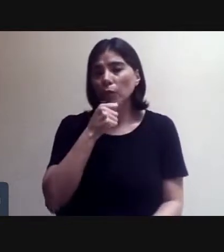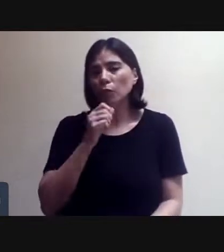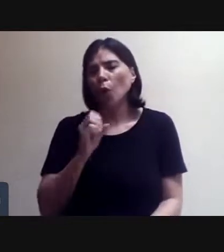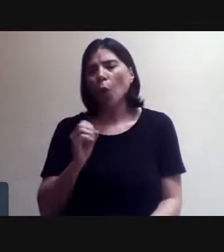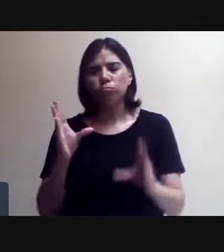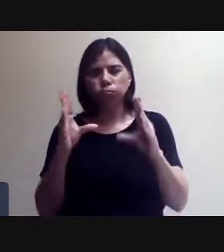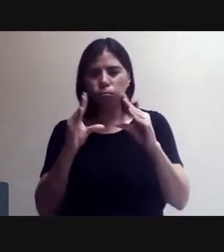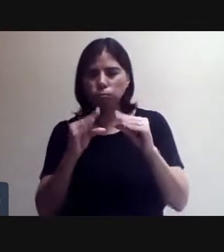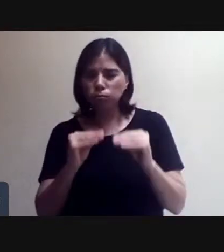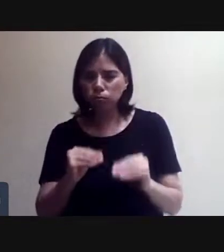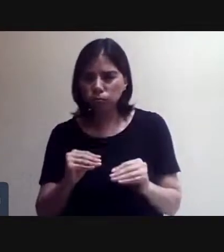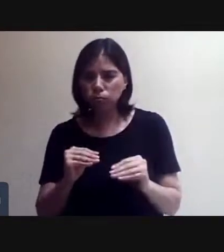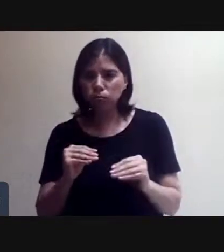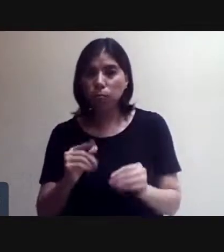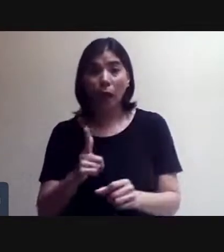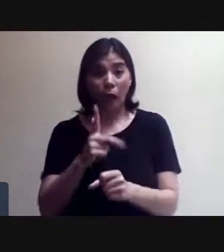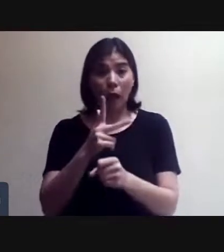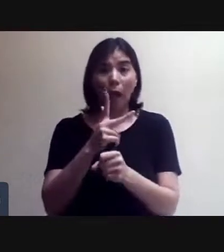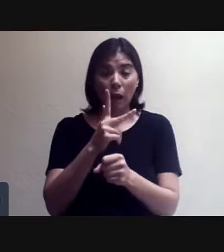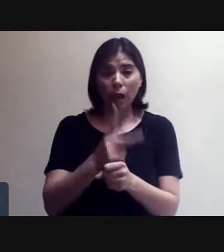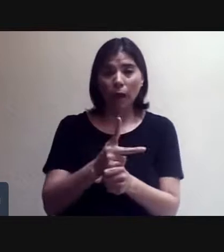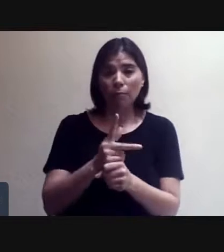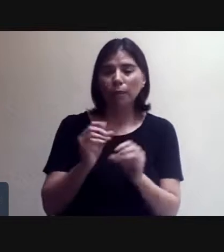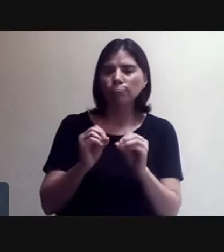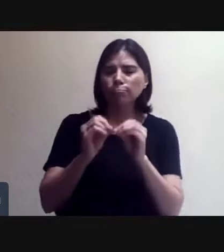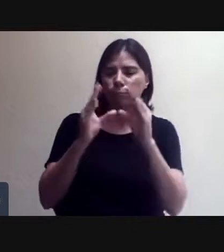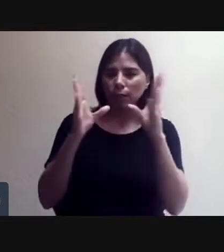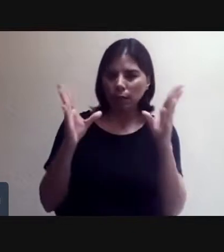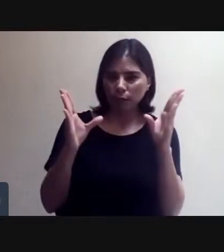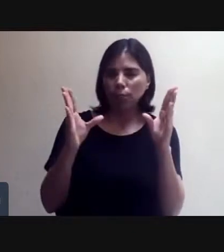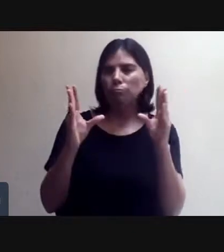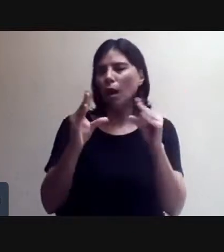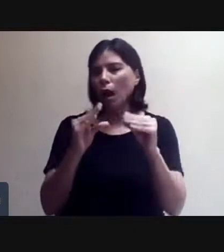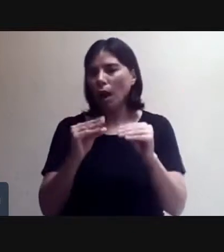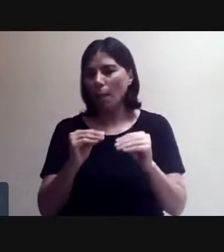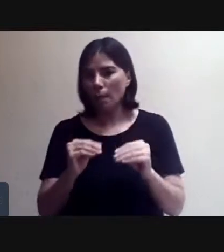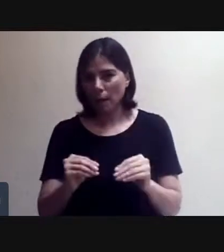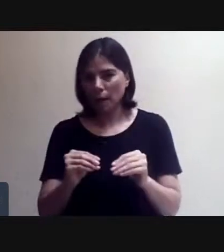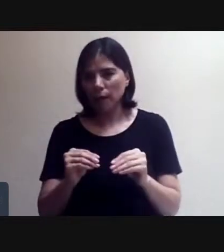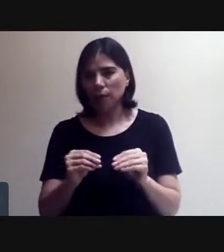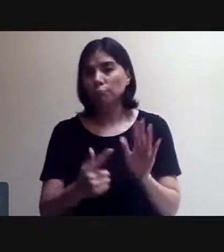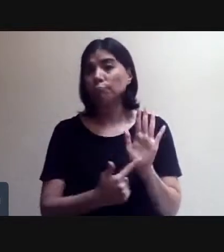cámara y apagarla, también podemos encender la transmisión de nuestra pantalla.